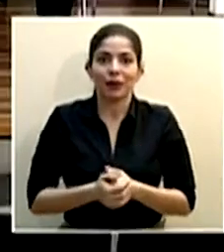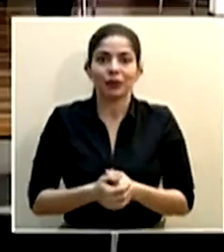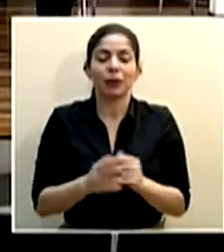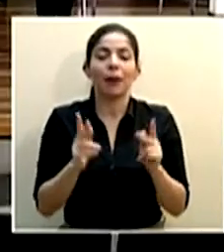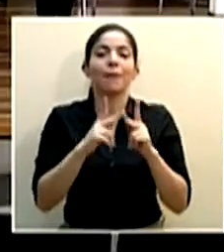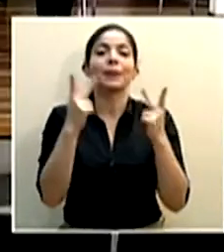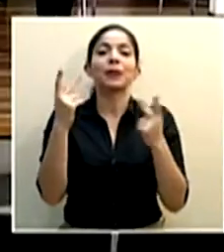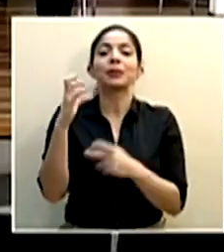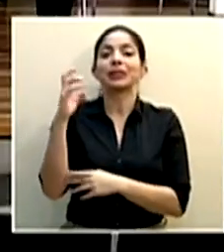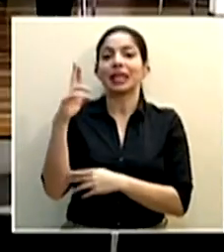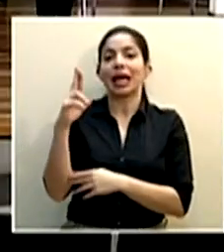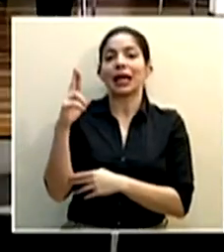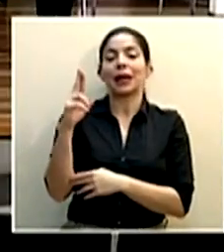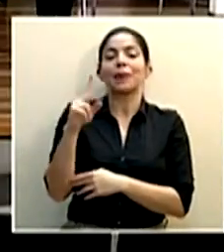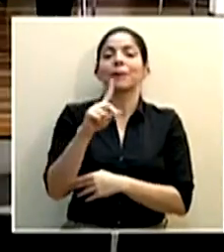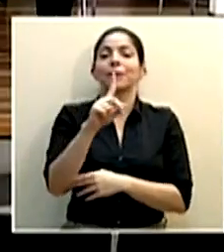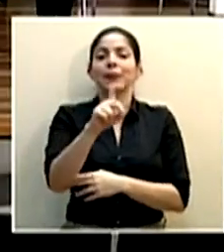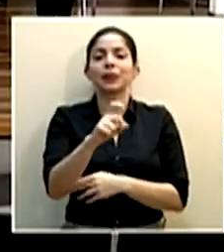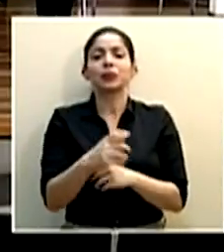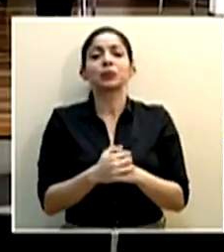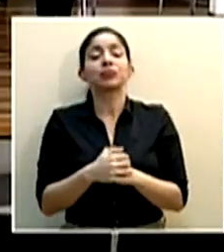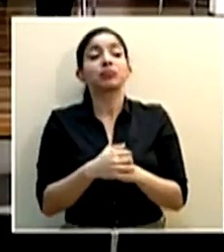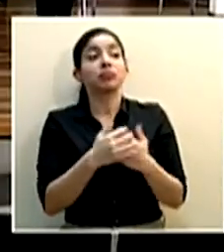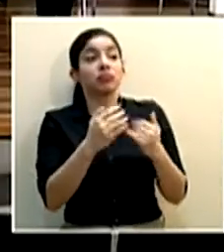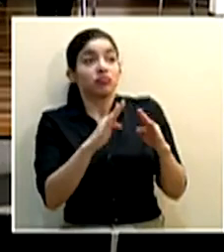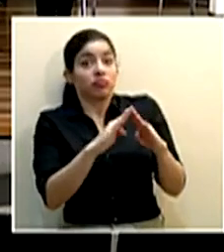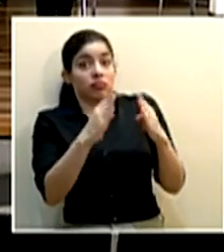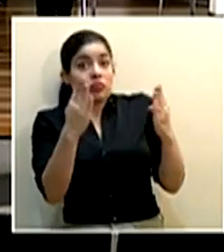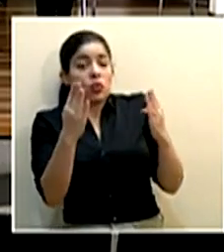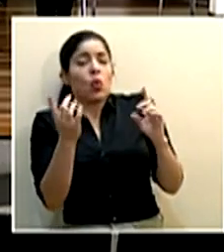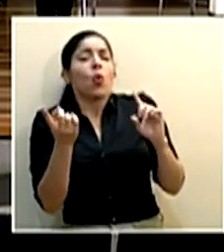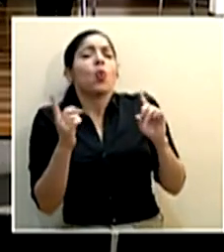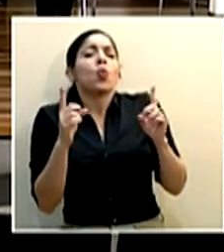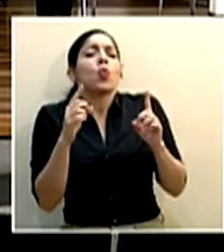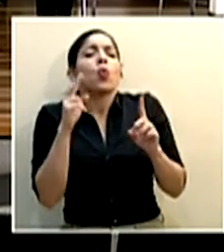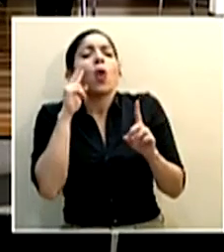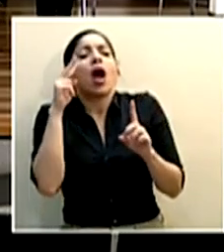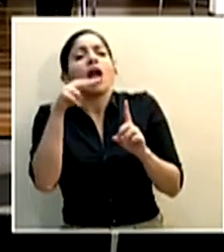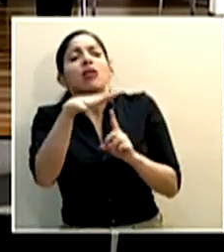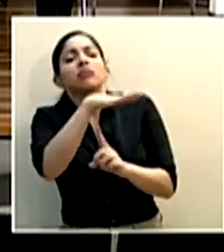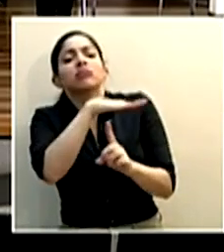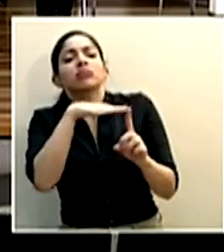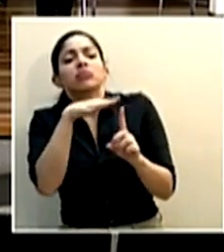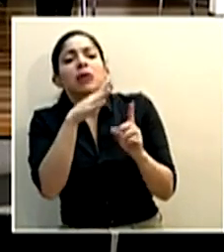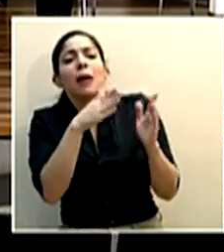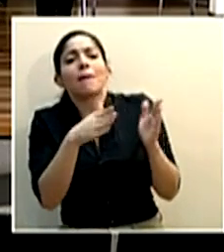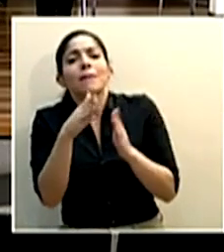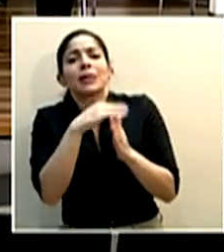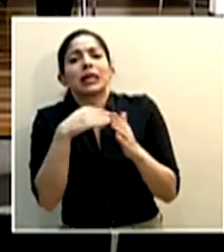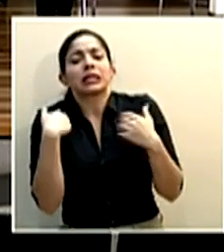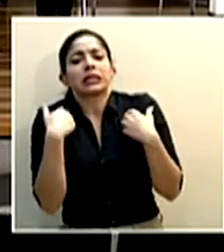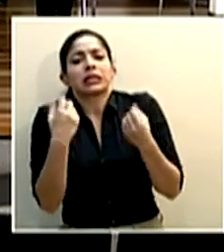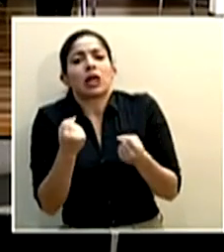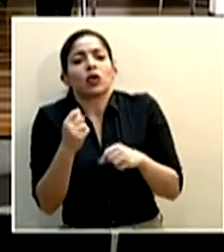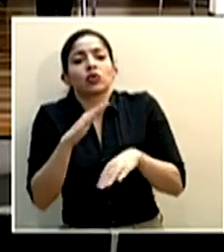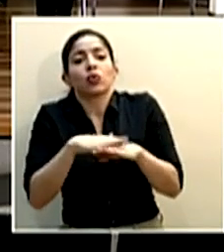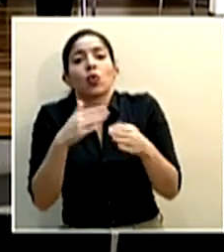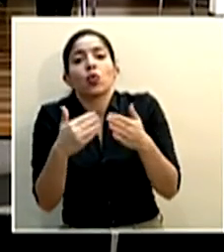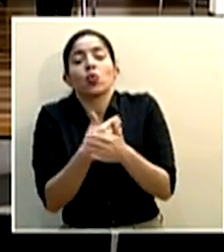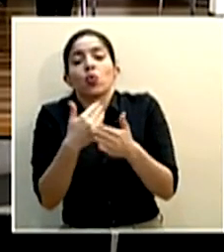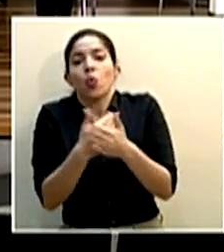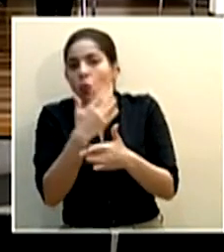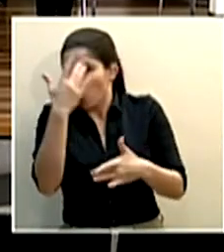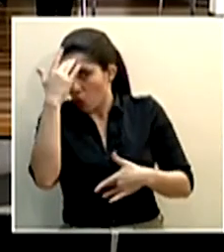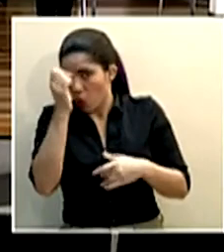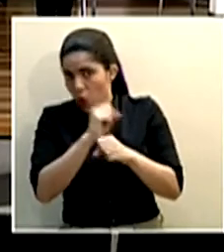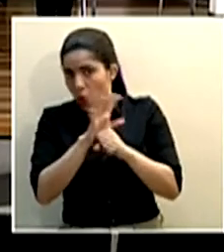periódico CR ministro consulta dada la apertura ¿cuál es el escenario real que tiene previsto salud con respecto a los nuevos casos de